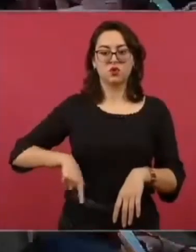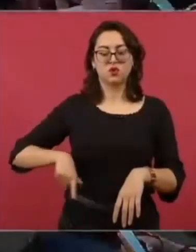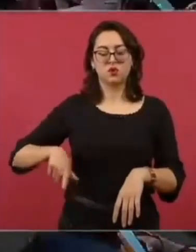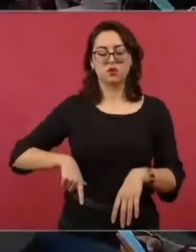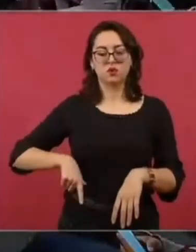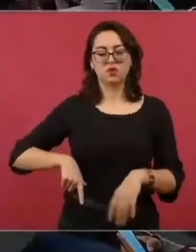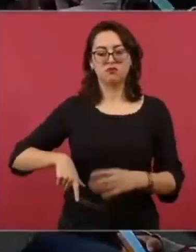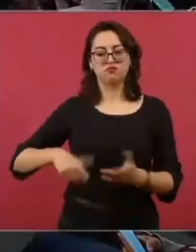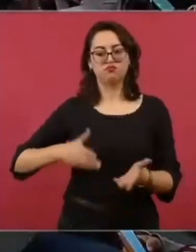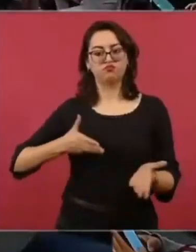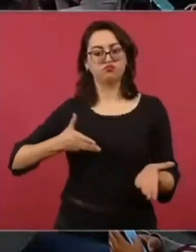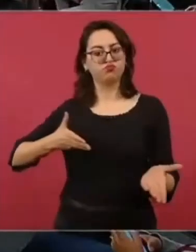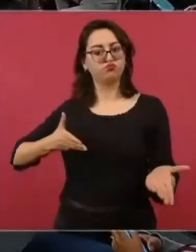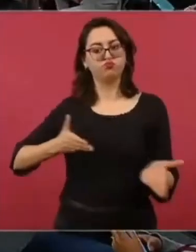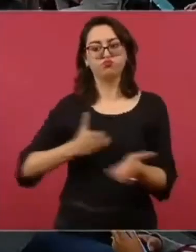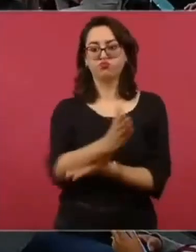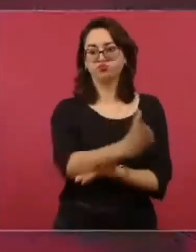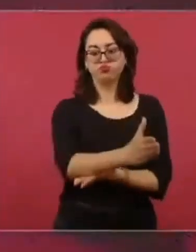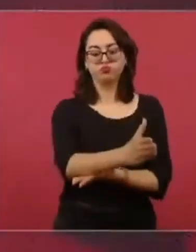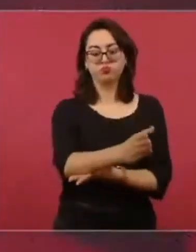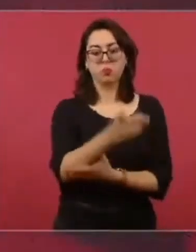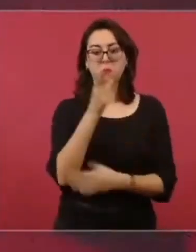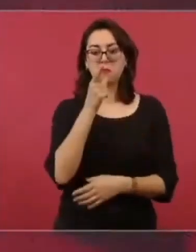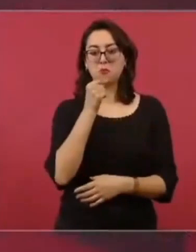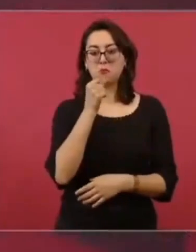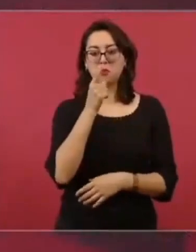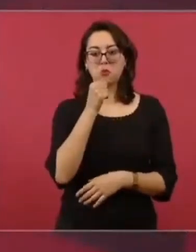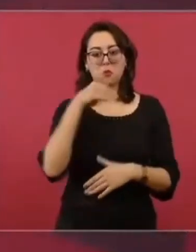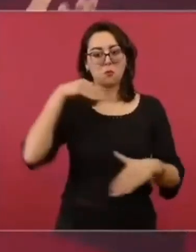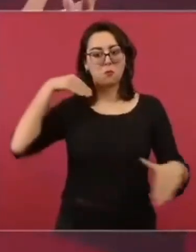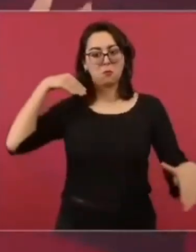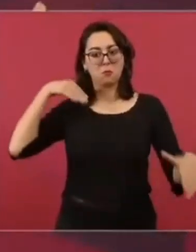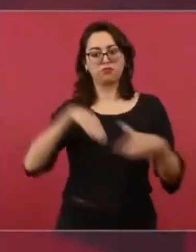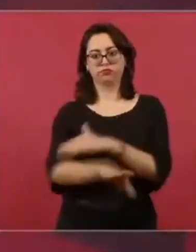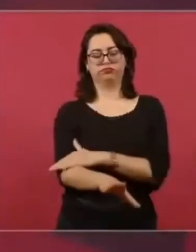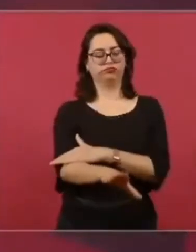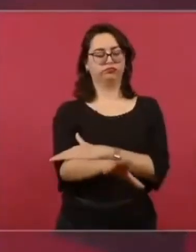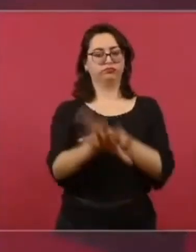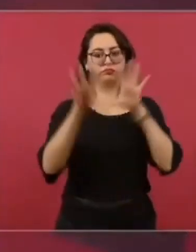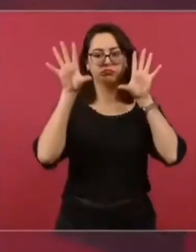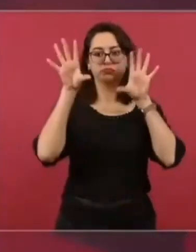¿Qué tomaron con la policía? ¿Qué es eso?